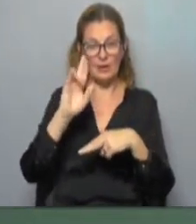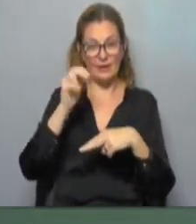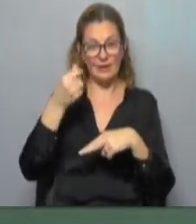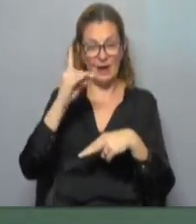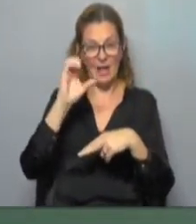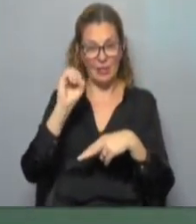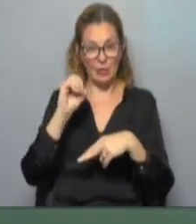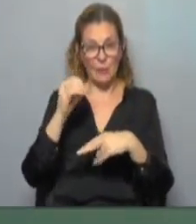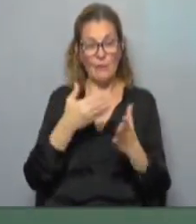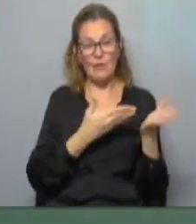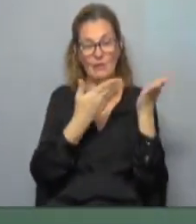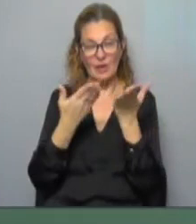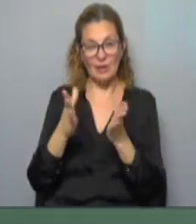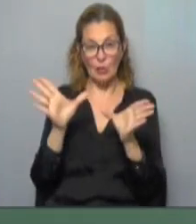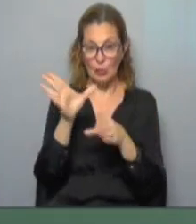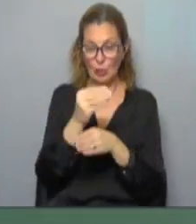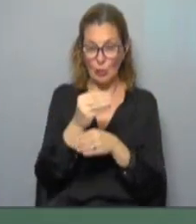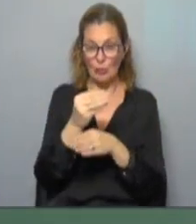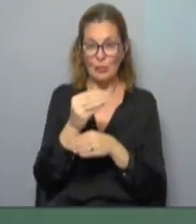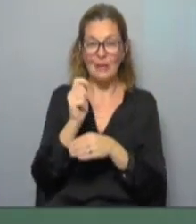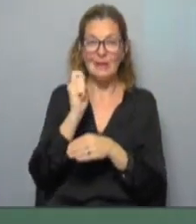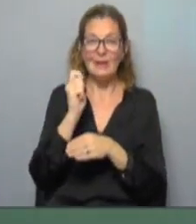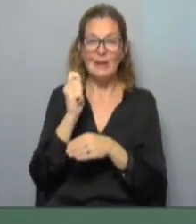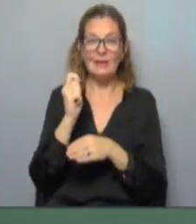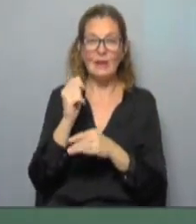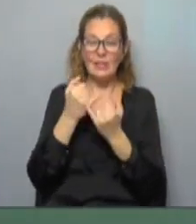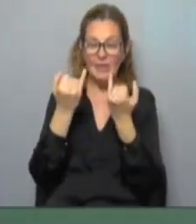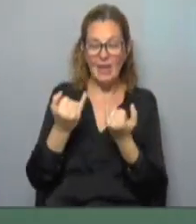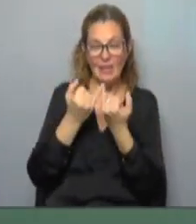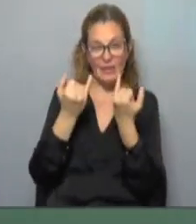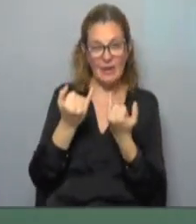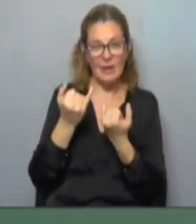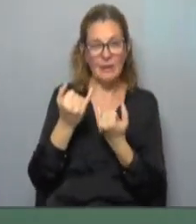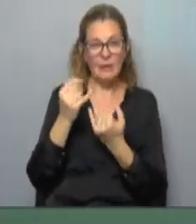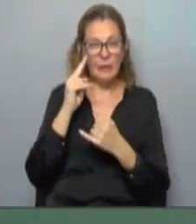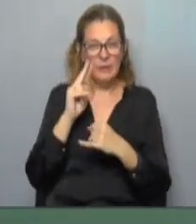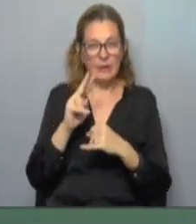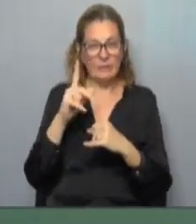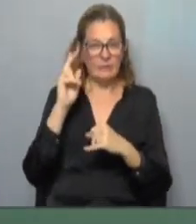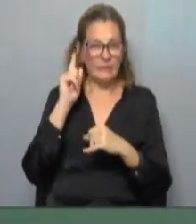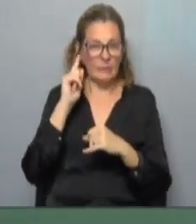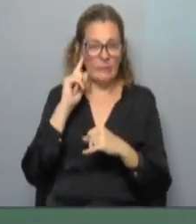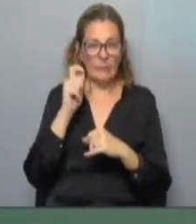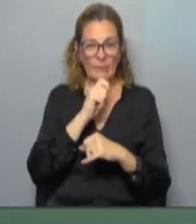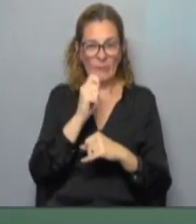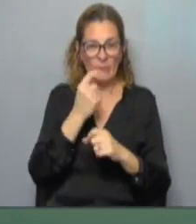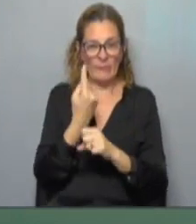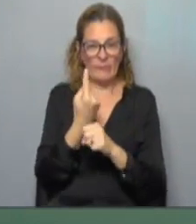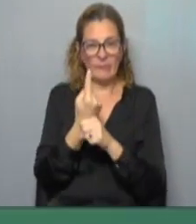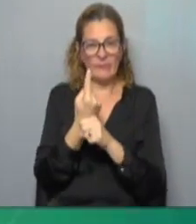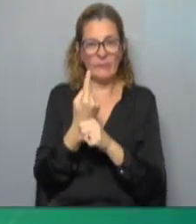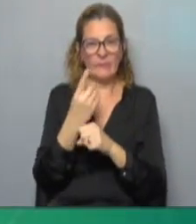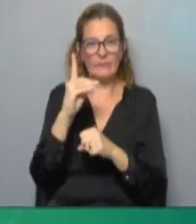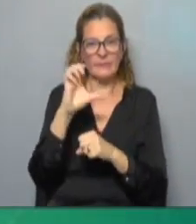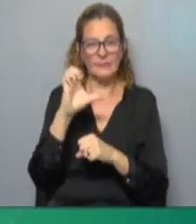.uy. Bienvenidos y bienvenidas también a quienes nos siguen cotidianamente por esa vía de comunicación. Momento de móviles. Primero, Diego Martini.